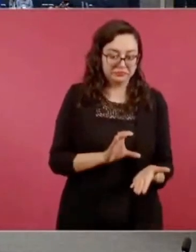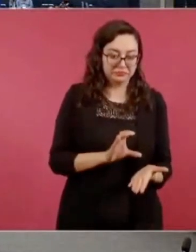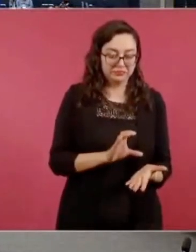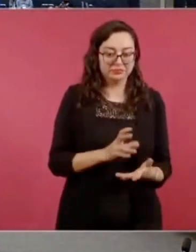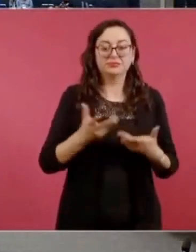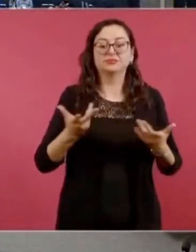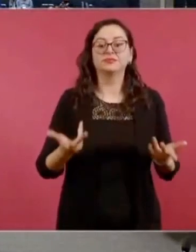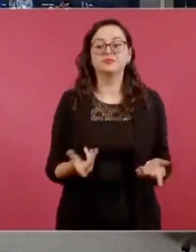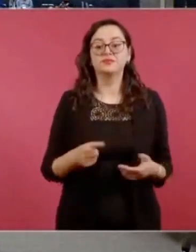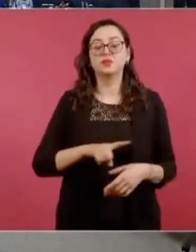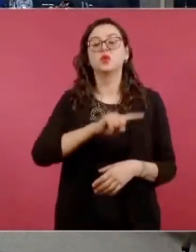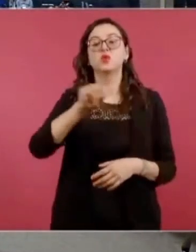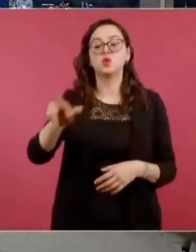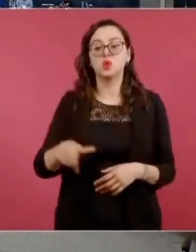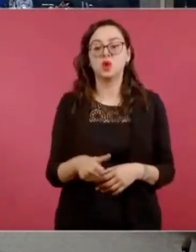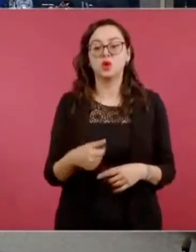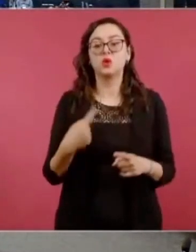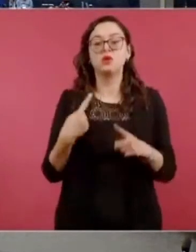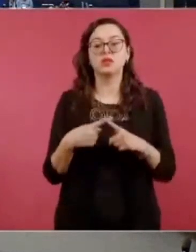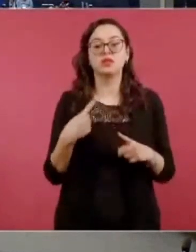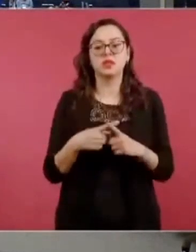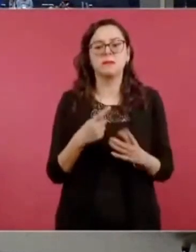paga ese impuesto? El consumidor.